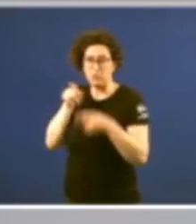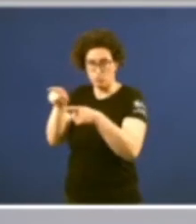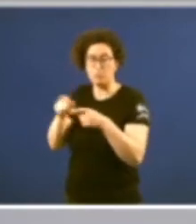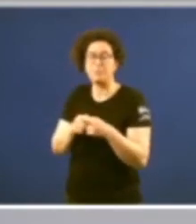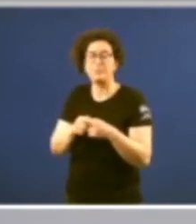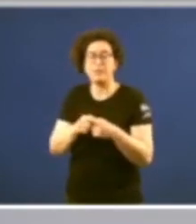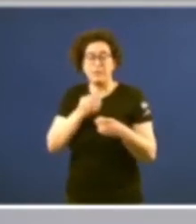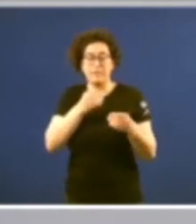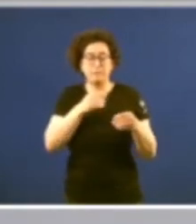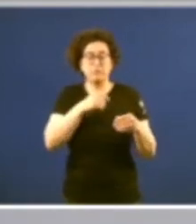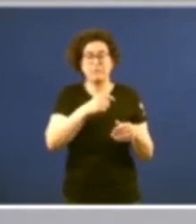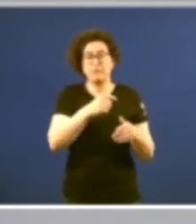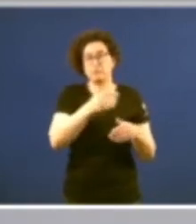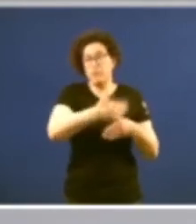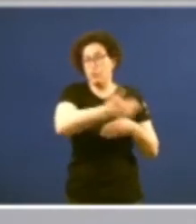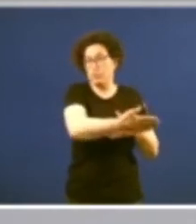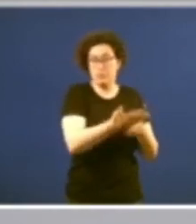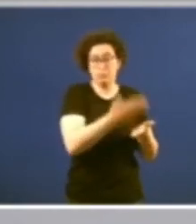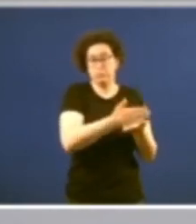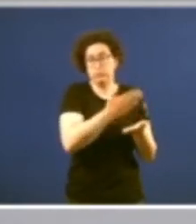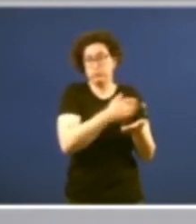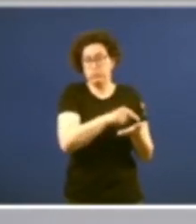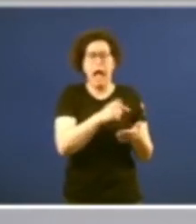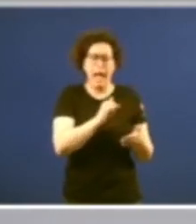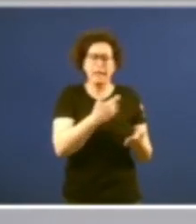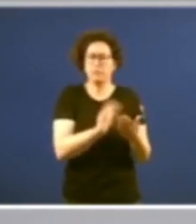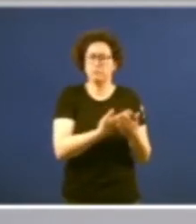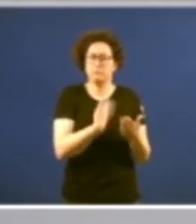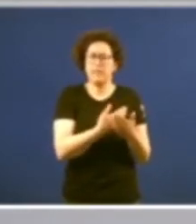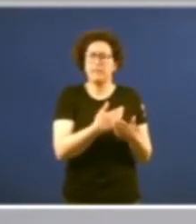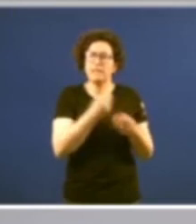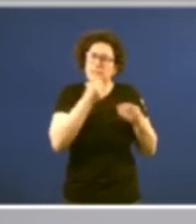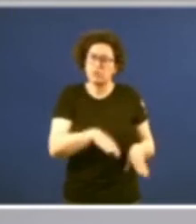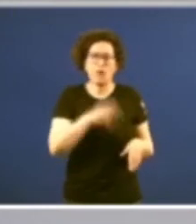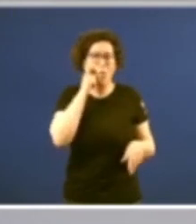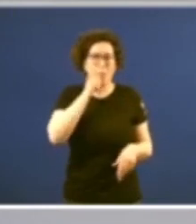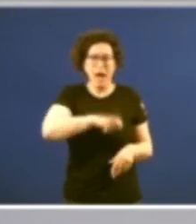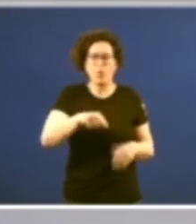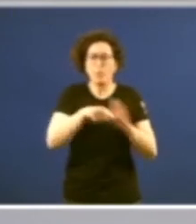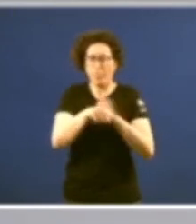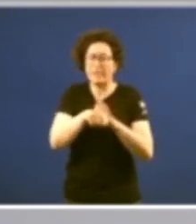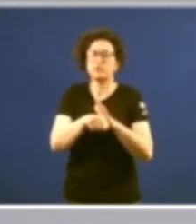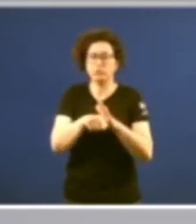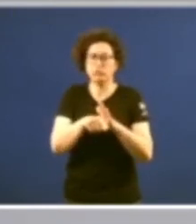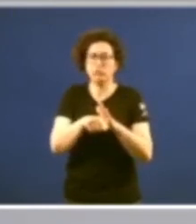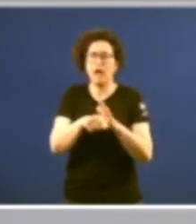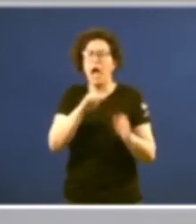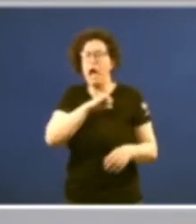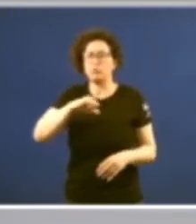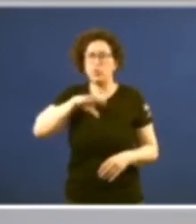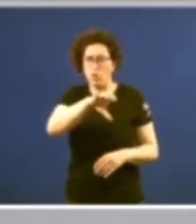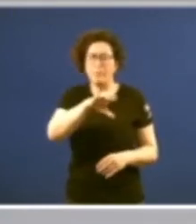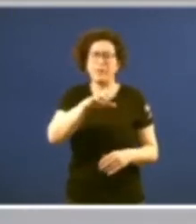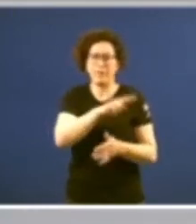seminotecas queda constancia do latexo humano que houbo no proceso autonómico galego do caudal de esperanzas